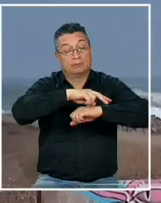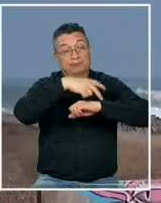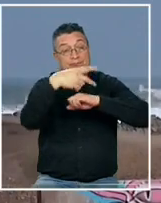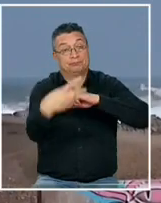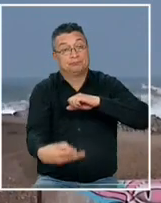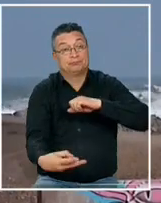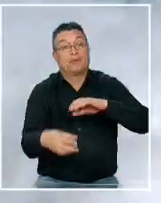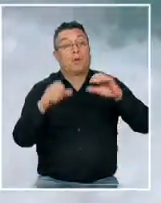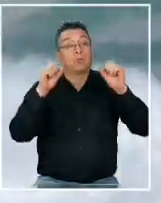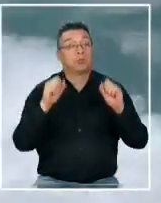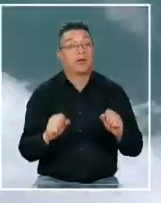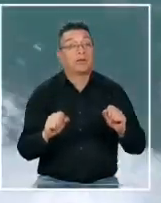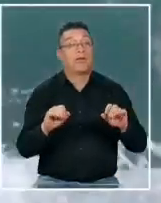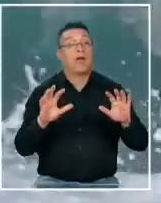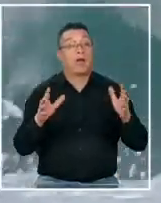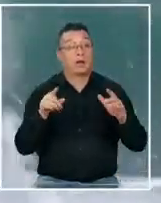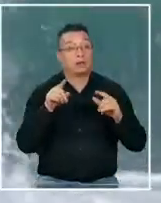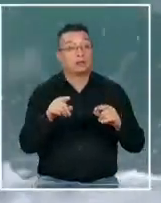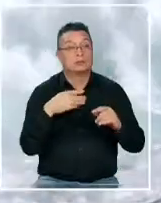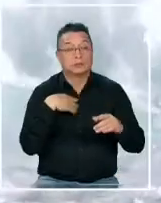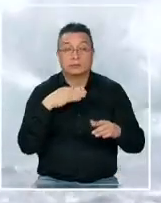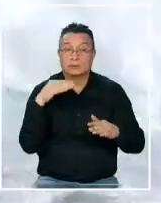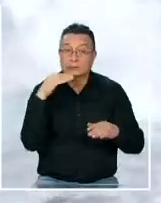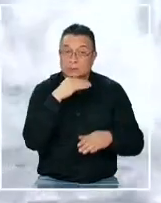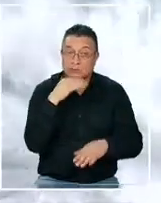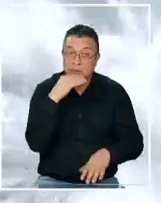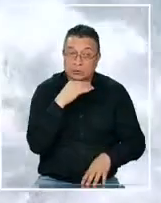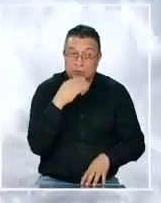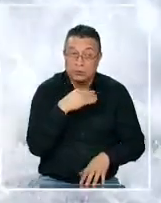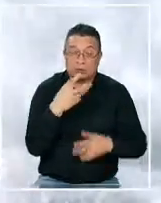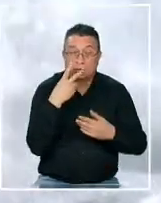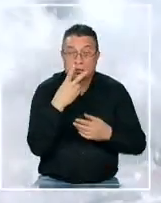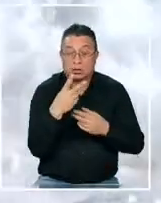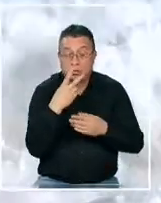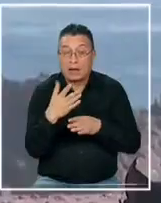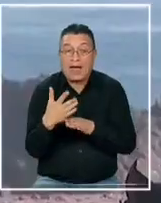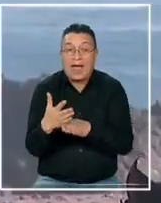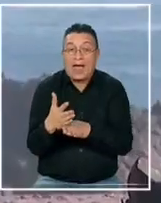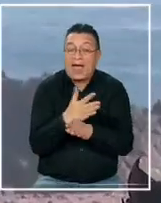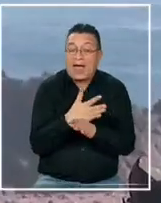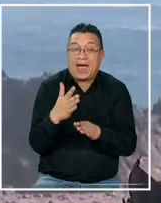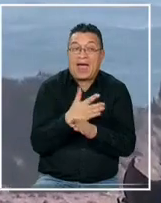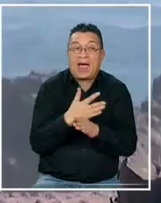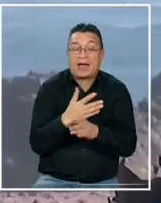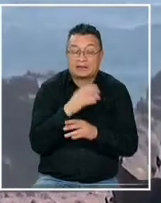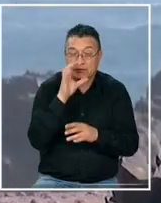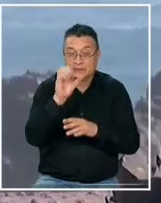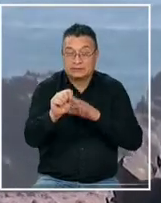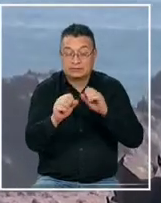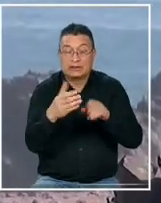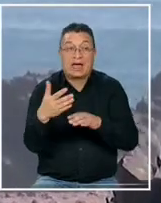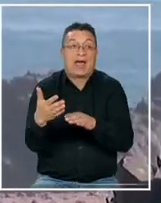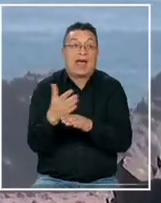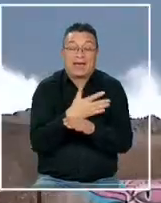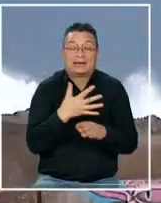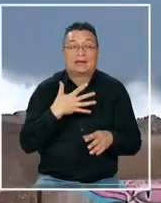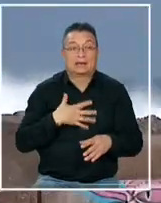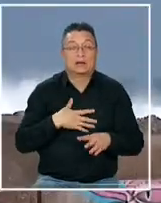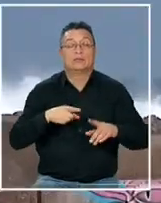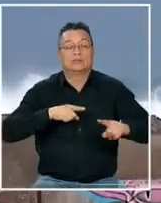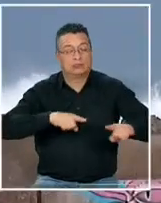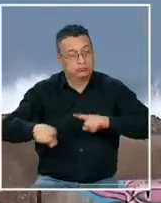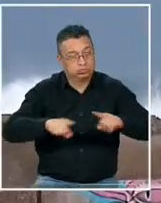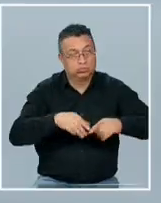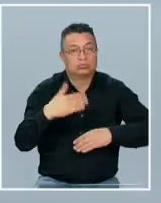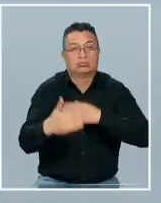ese supuesto y con la premura de mientras antes poden tenemos mayor probabilidad de encontrarlo nosotros activamos